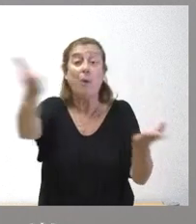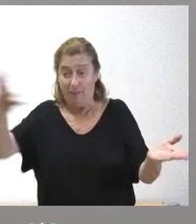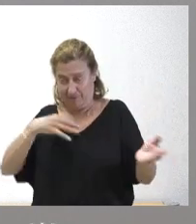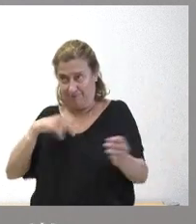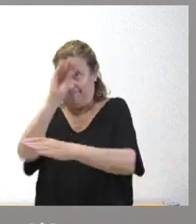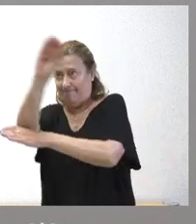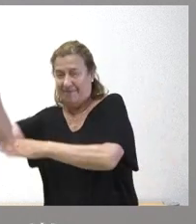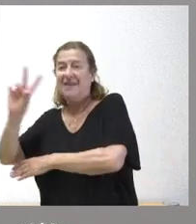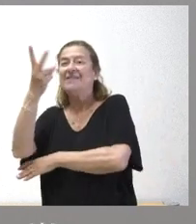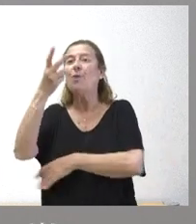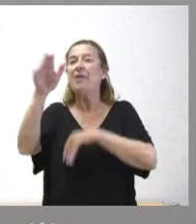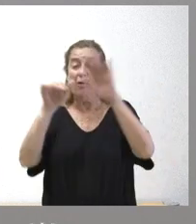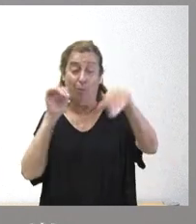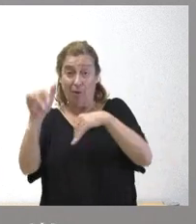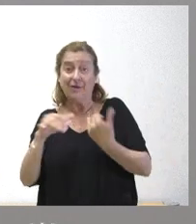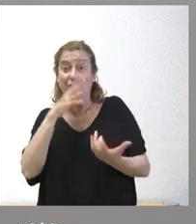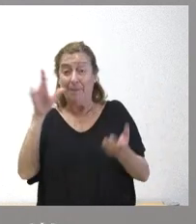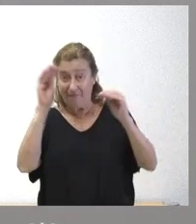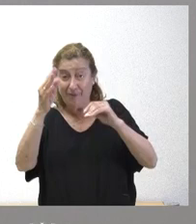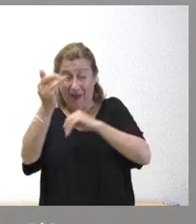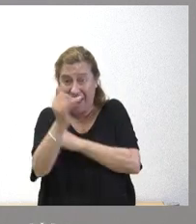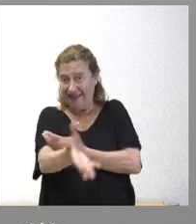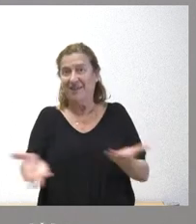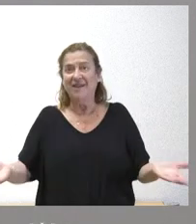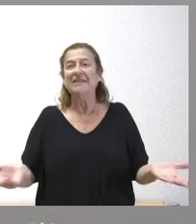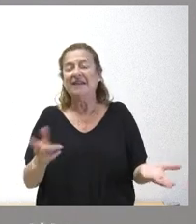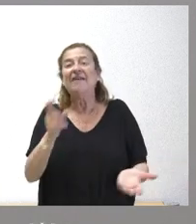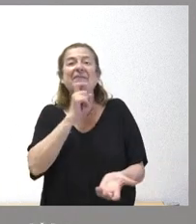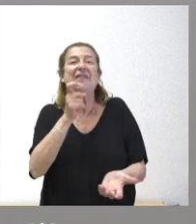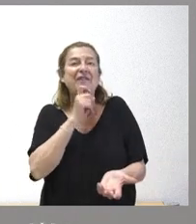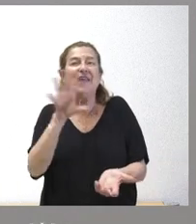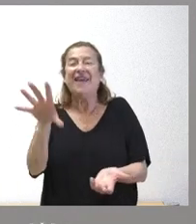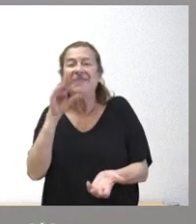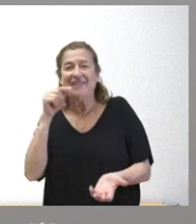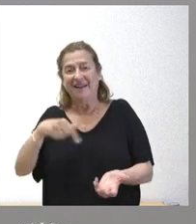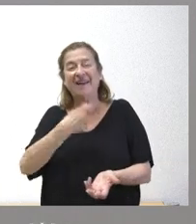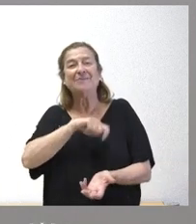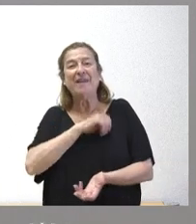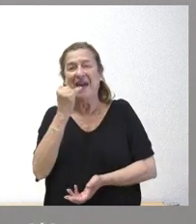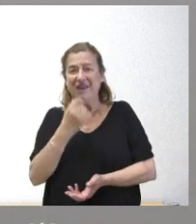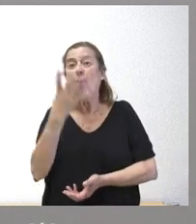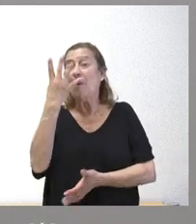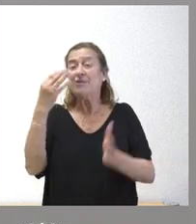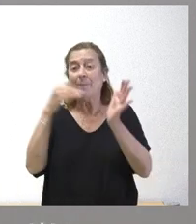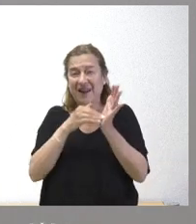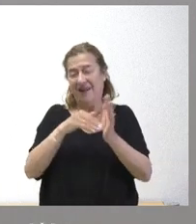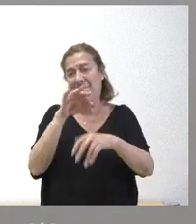que están ahí ofertadas para esa formación Es que es difícil de entender que en España tengamos 4.000 médicos